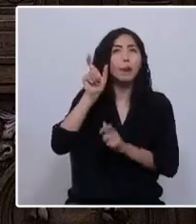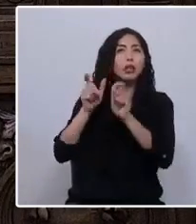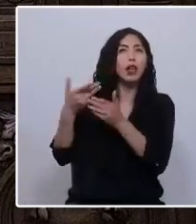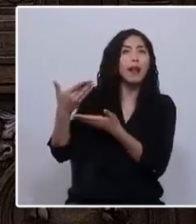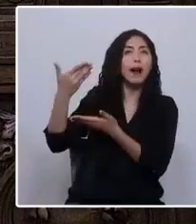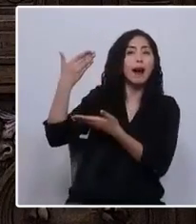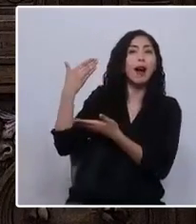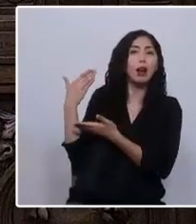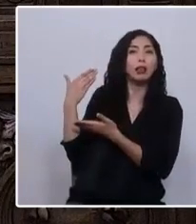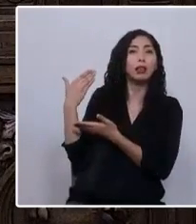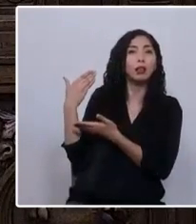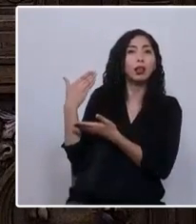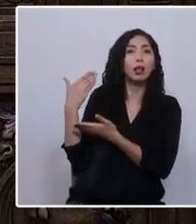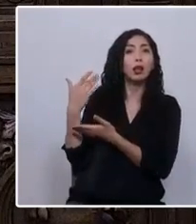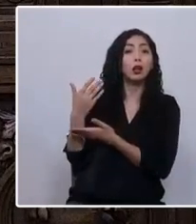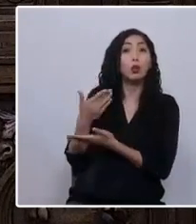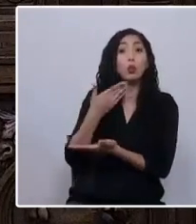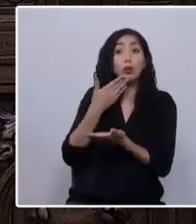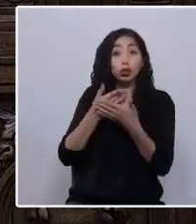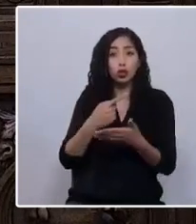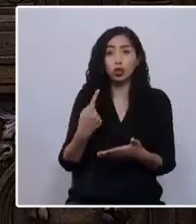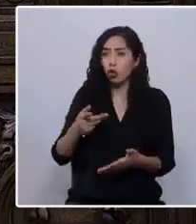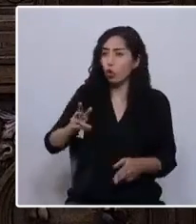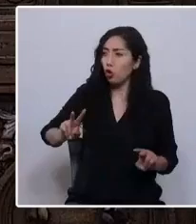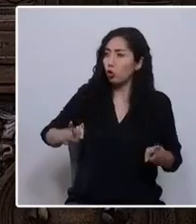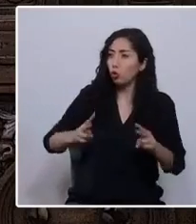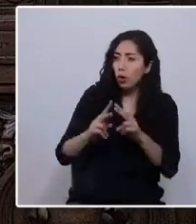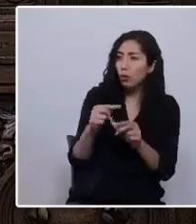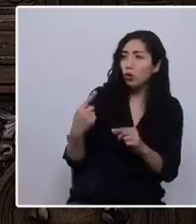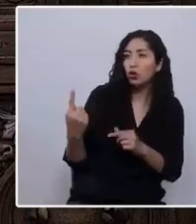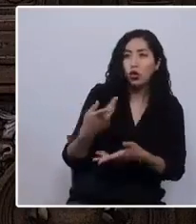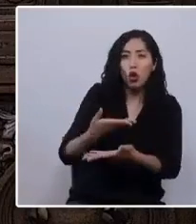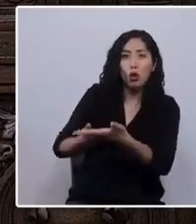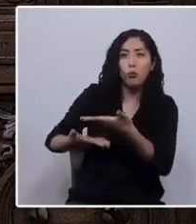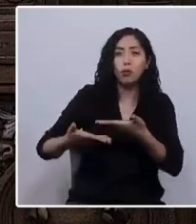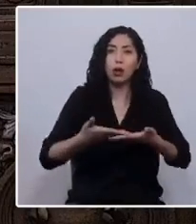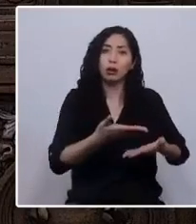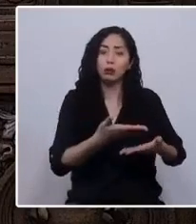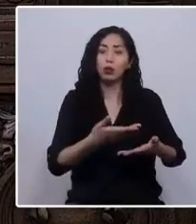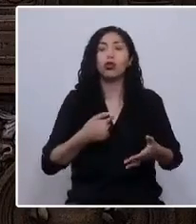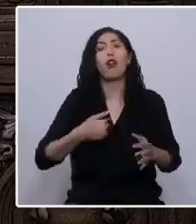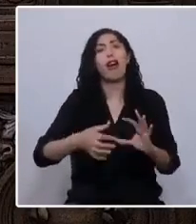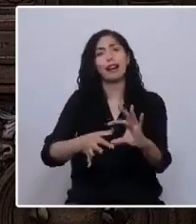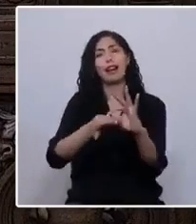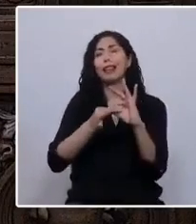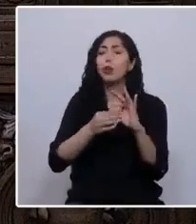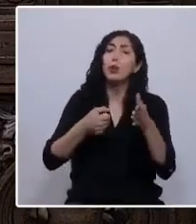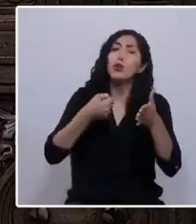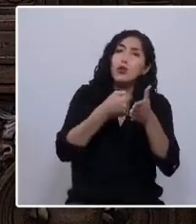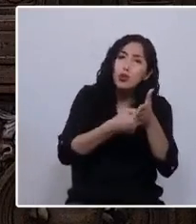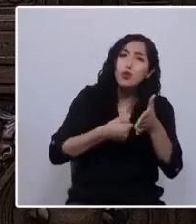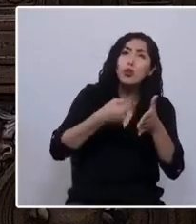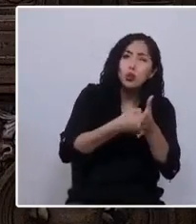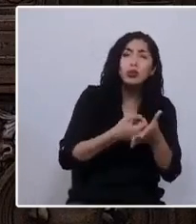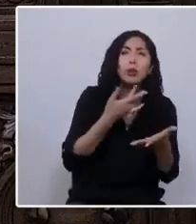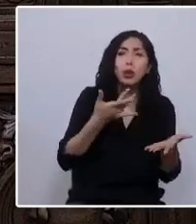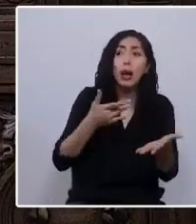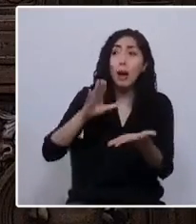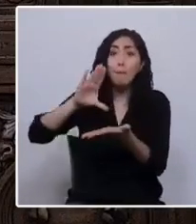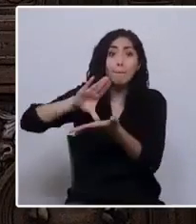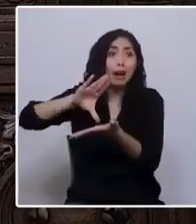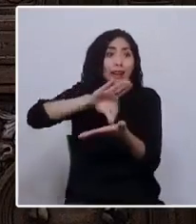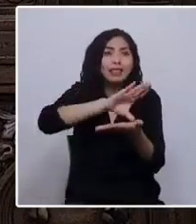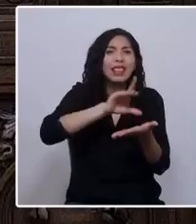Mientras nos construimos entre quienes compartimos el camino. Agradezco y lucho porque los países los hacen las